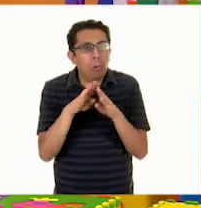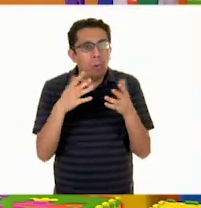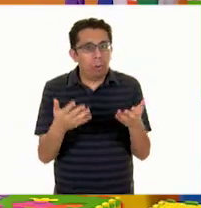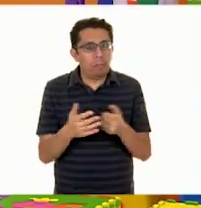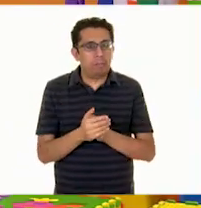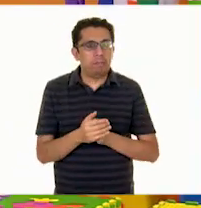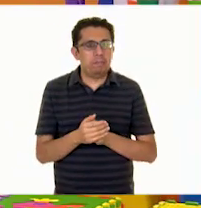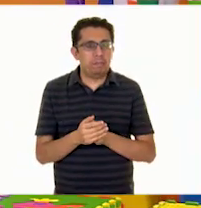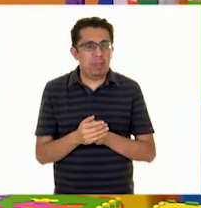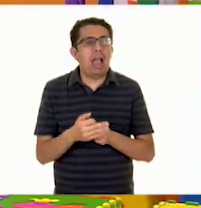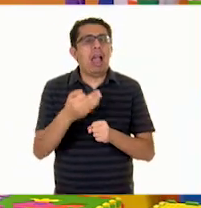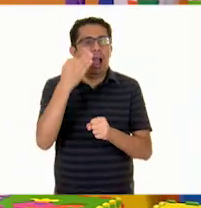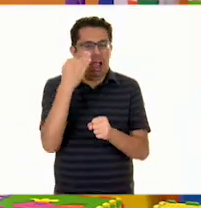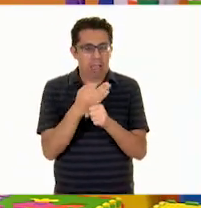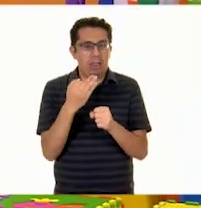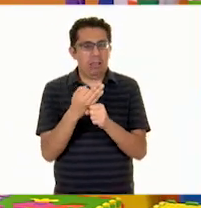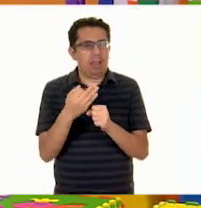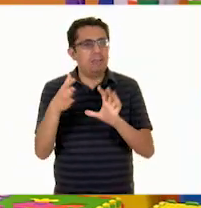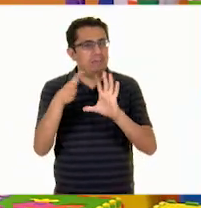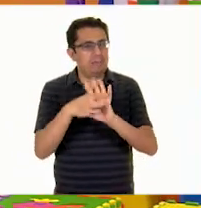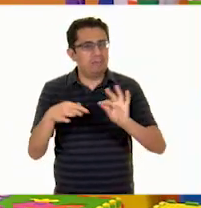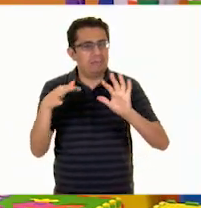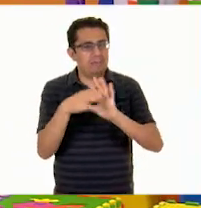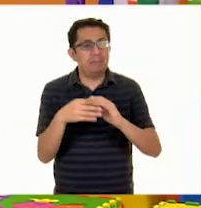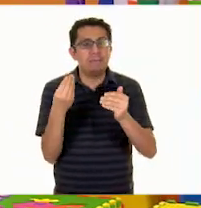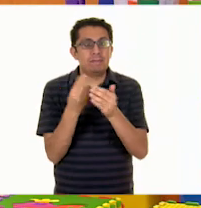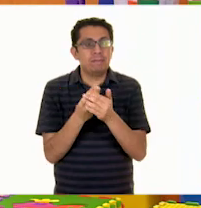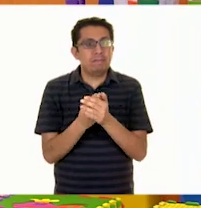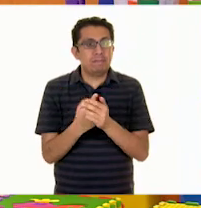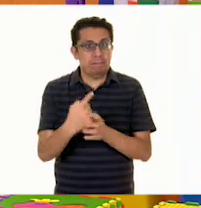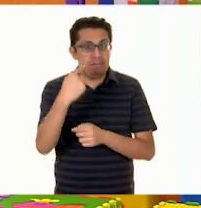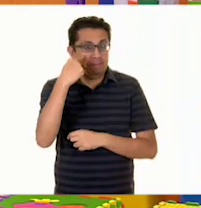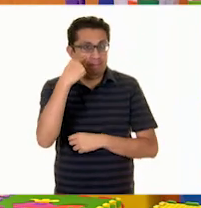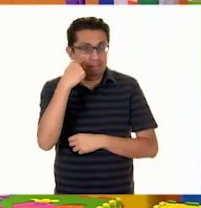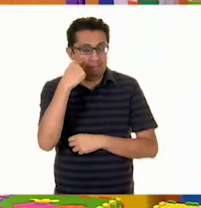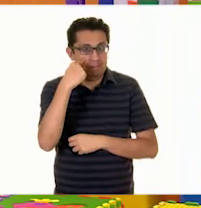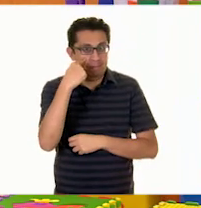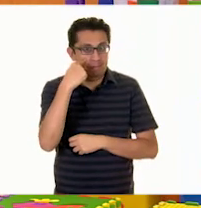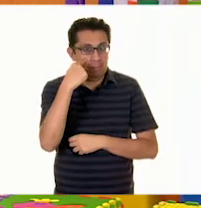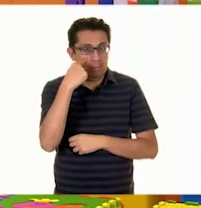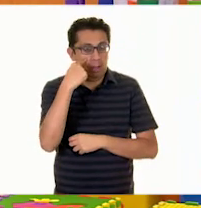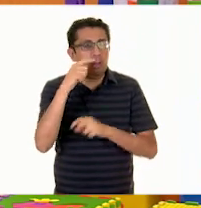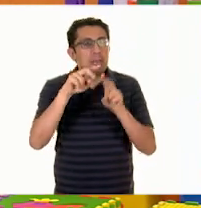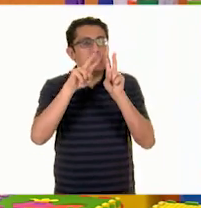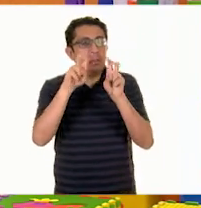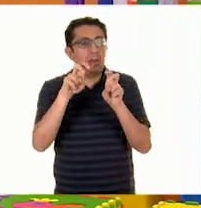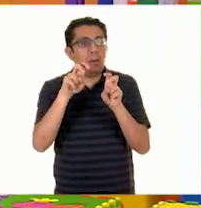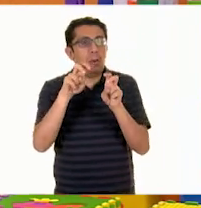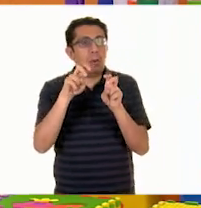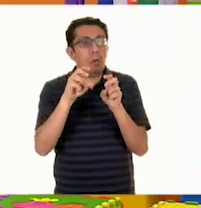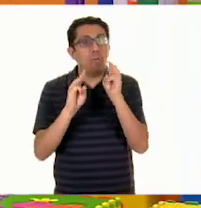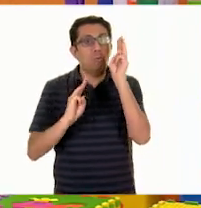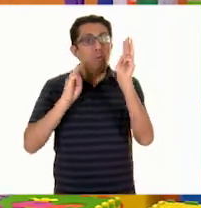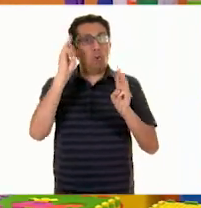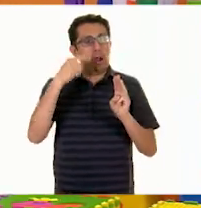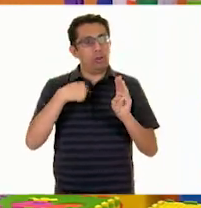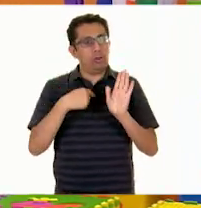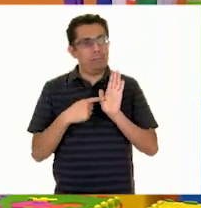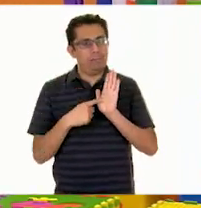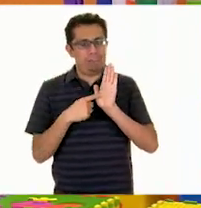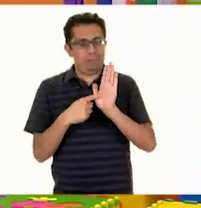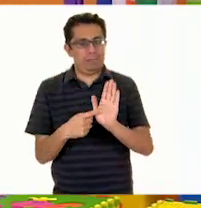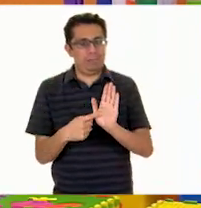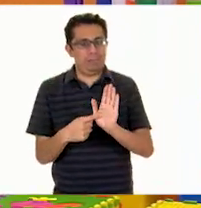Pues, de eso se trata la clase del día de hoy. Fíjate, nuestra clase se llama Un Museo Sobre Mí. ¿Y qué crees?